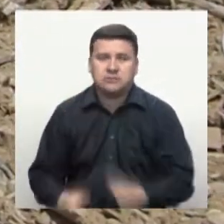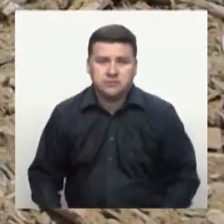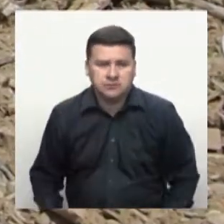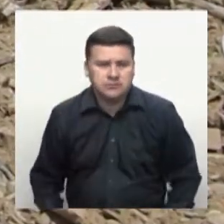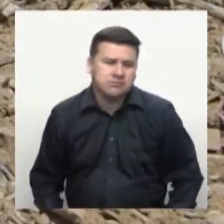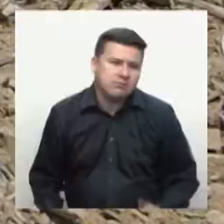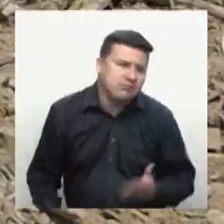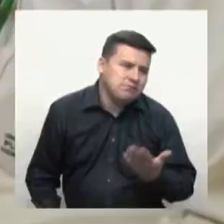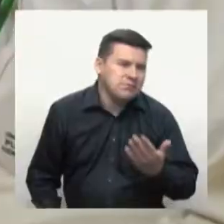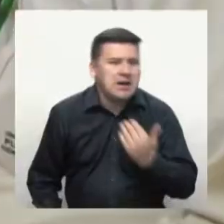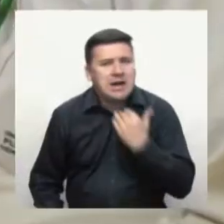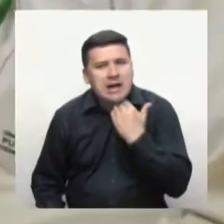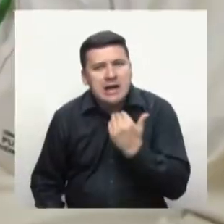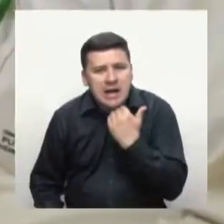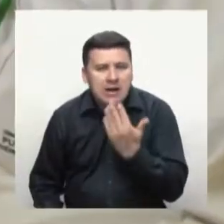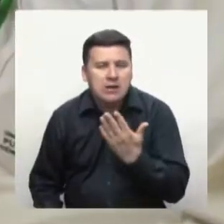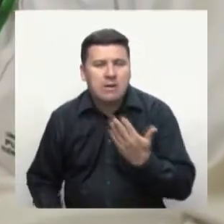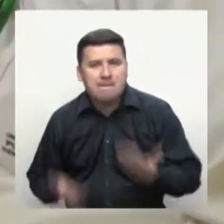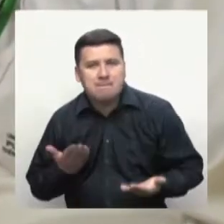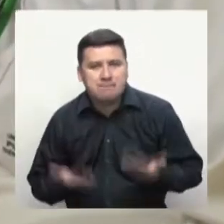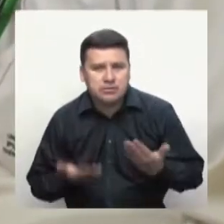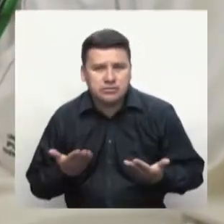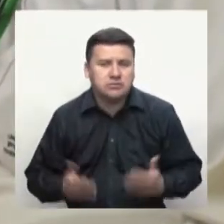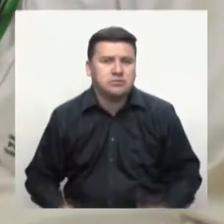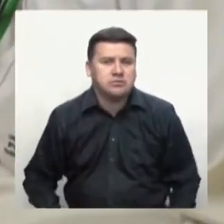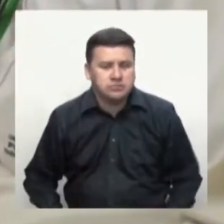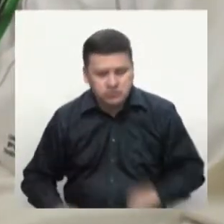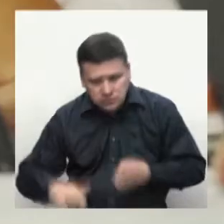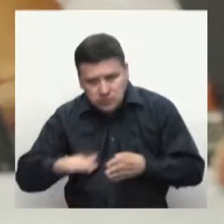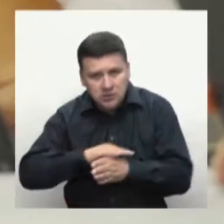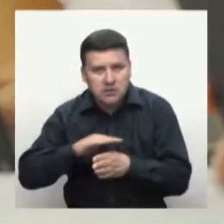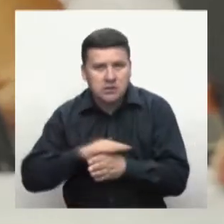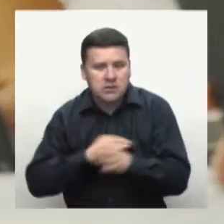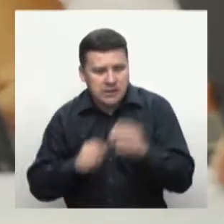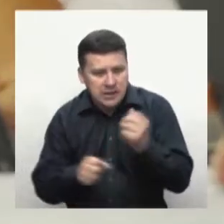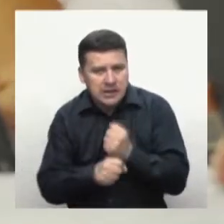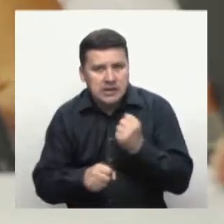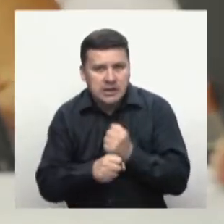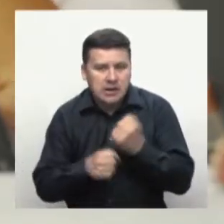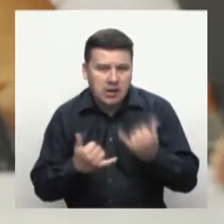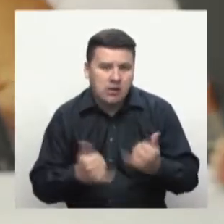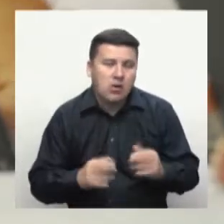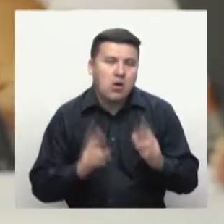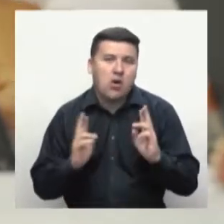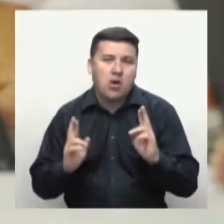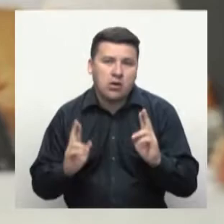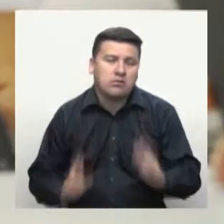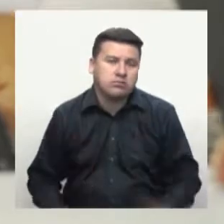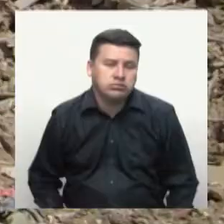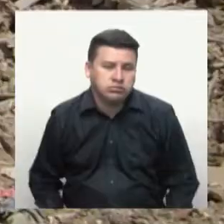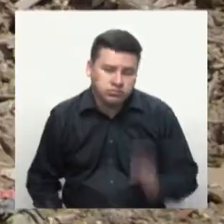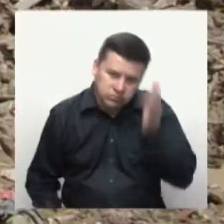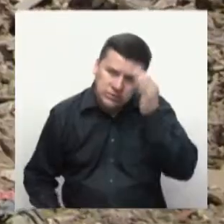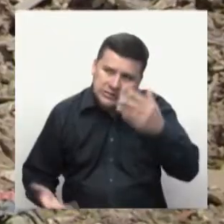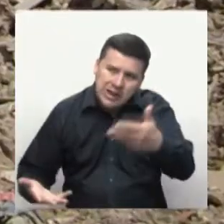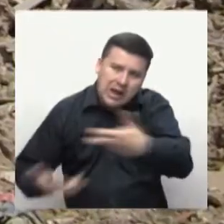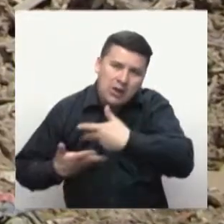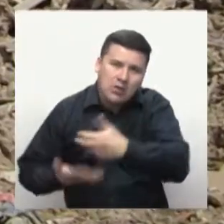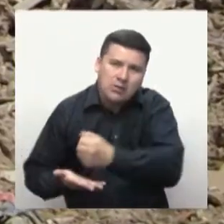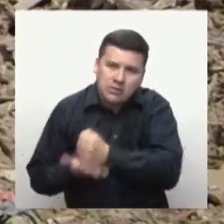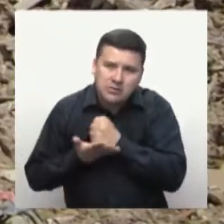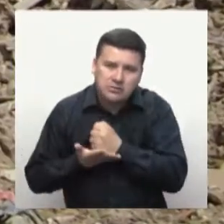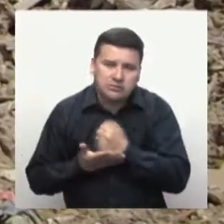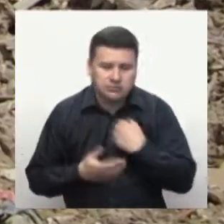posibilidades de acceder a un trabajo en este momento. Espero de pronto una ayuda como esa, vincularme laboralmente mientras